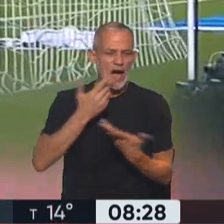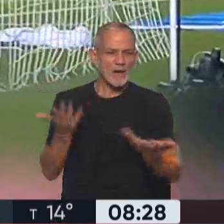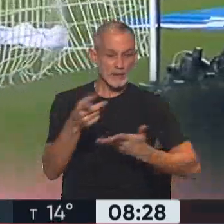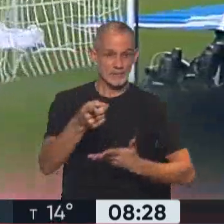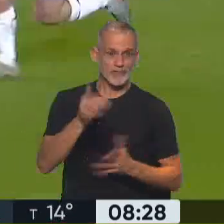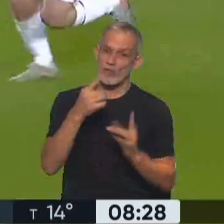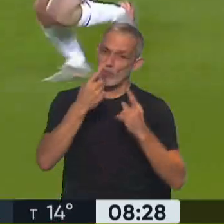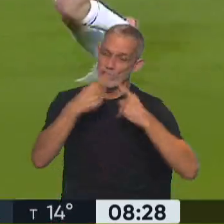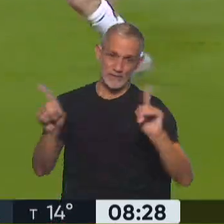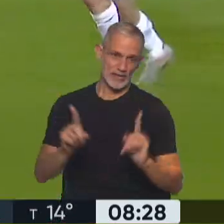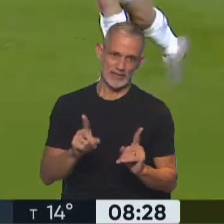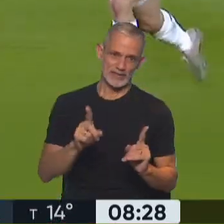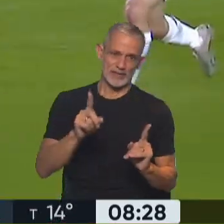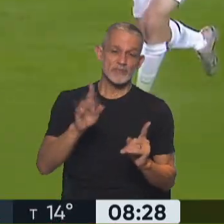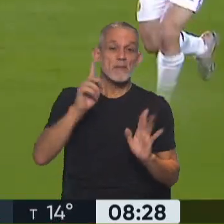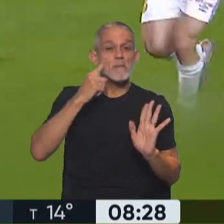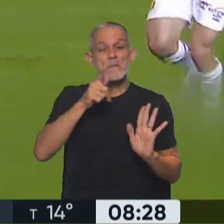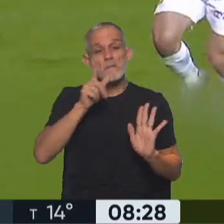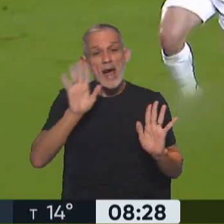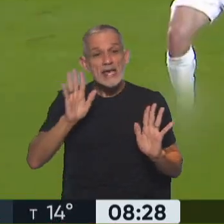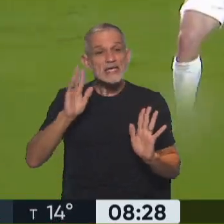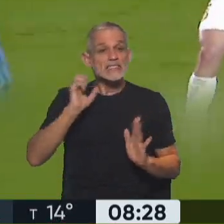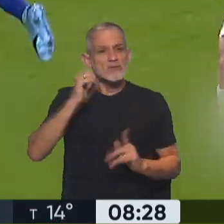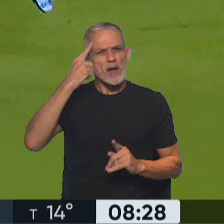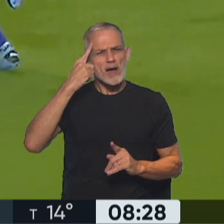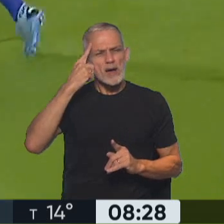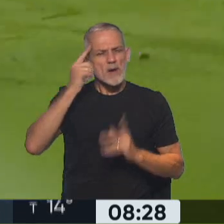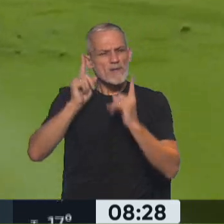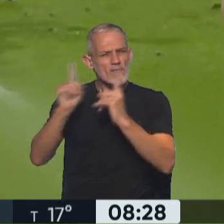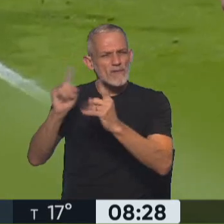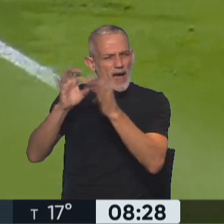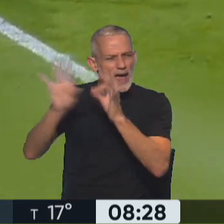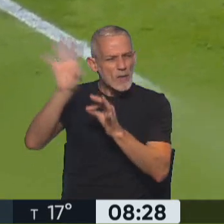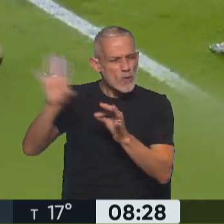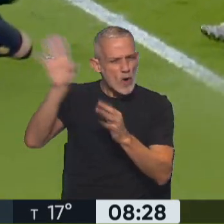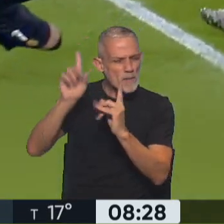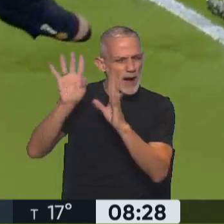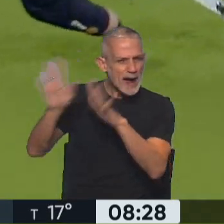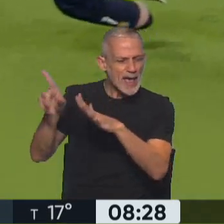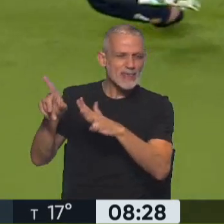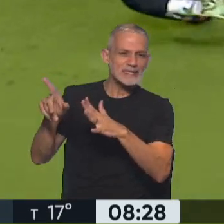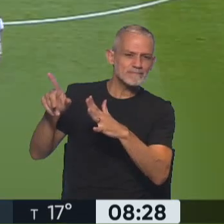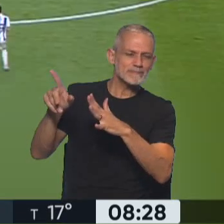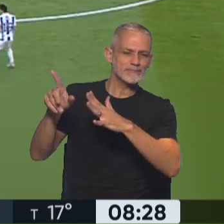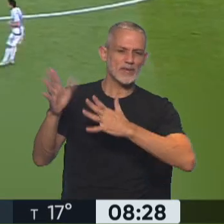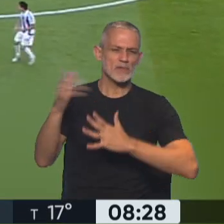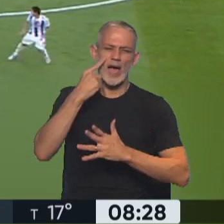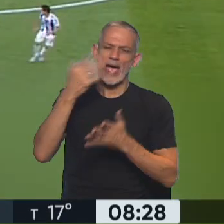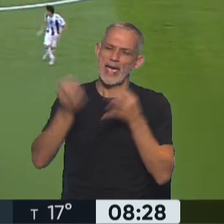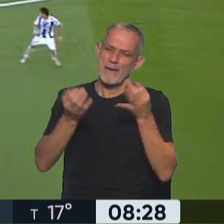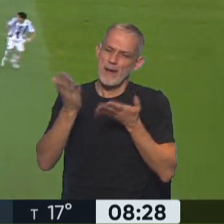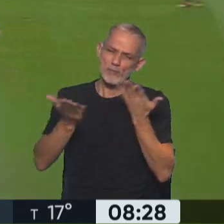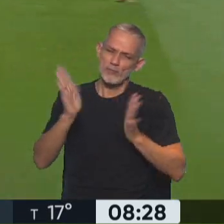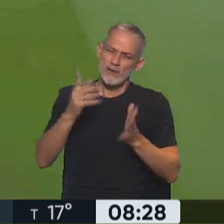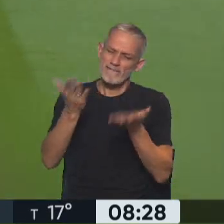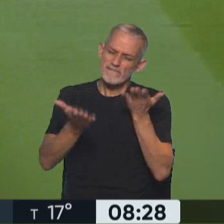completamente distintos, estaría evaluando la posibilidad de continuar su carrera en Europa, estas chances se están evaluando en